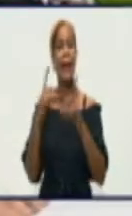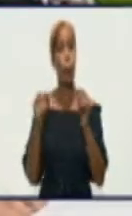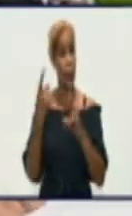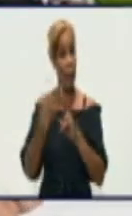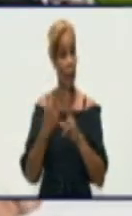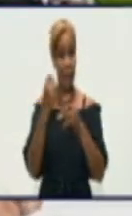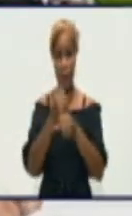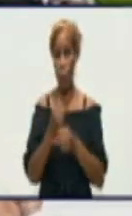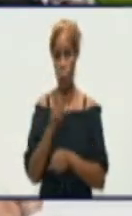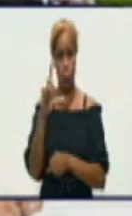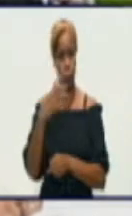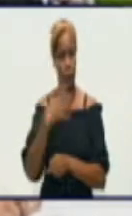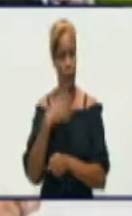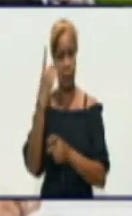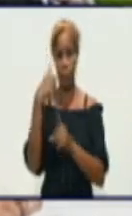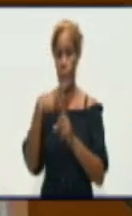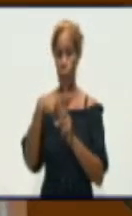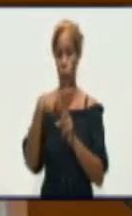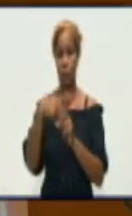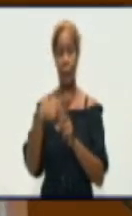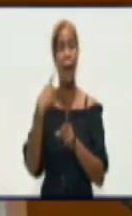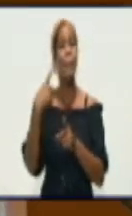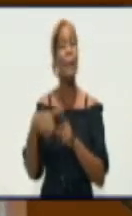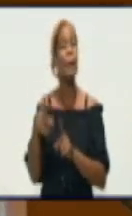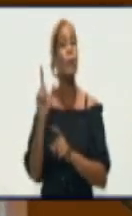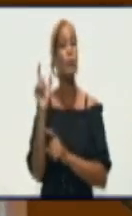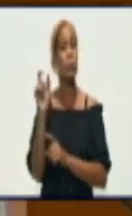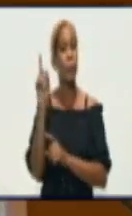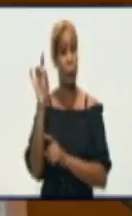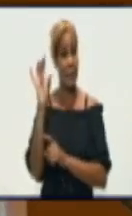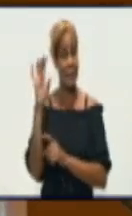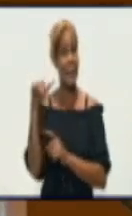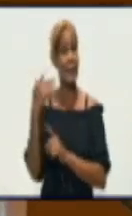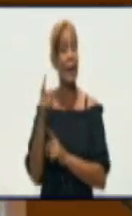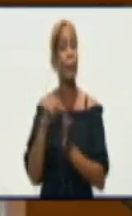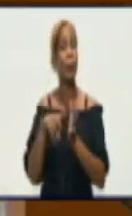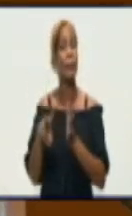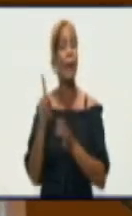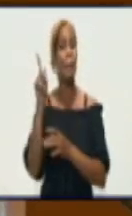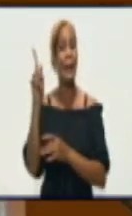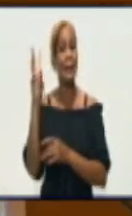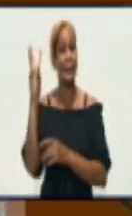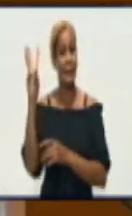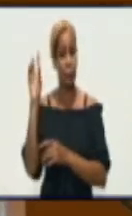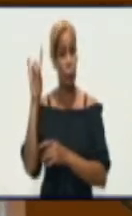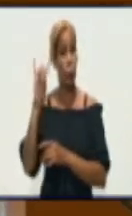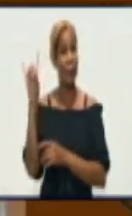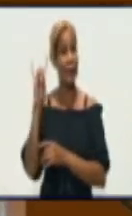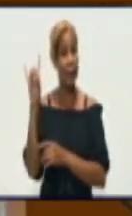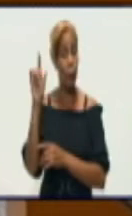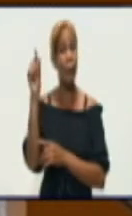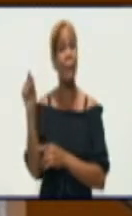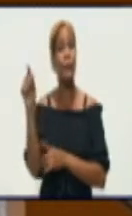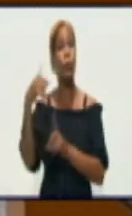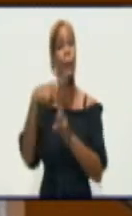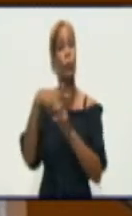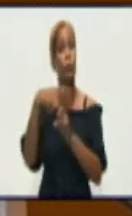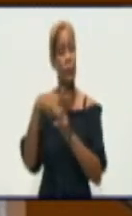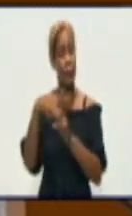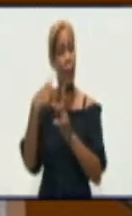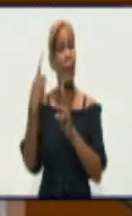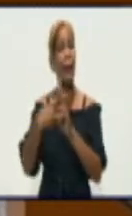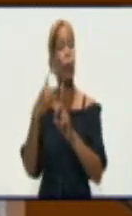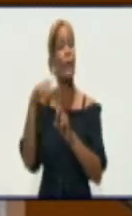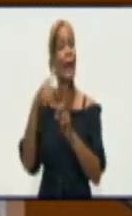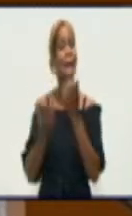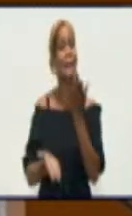Pero sí tenemos ya en los últimos 15 días la provincia ha reportado 1.399 casos para una tasa